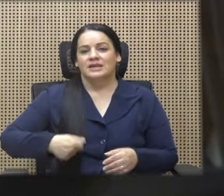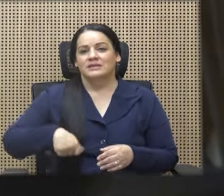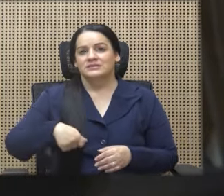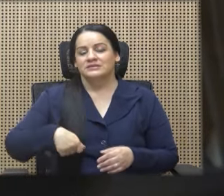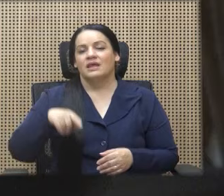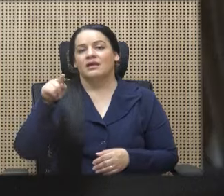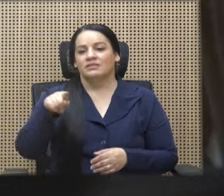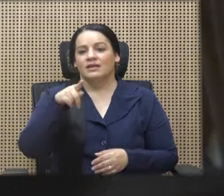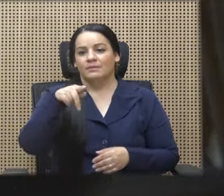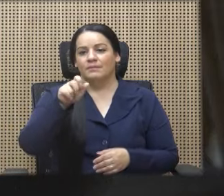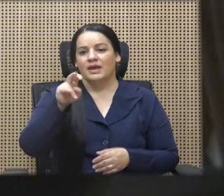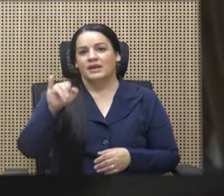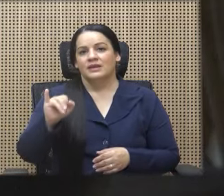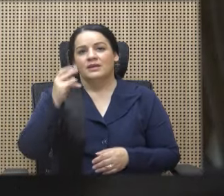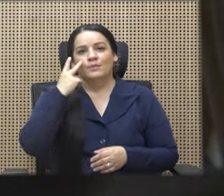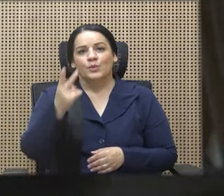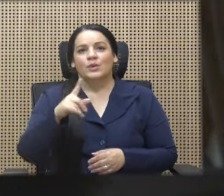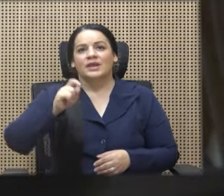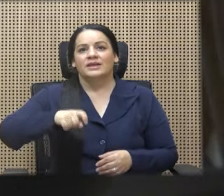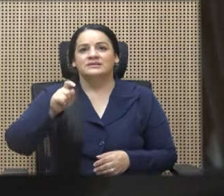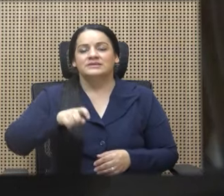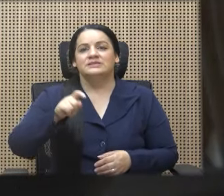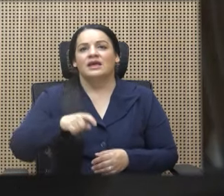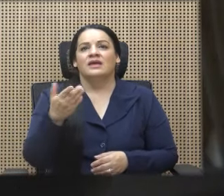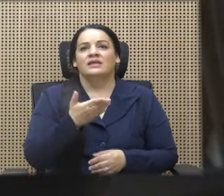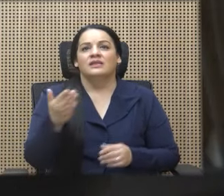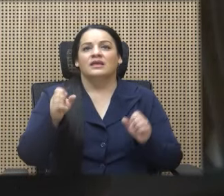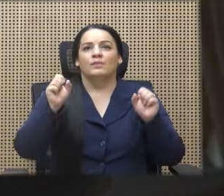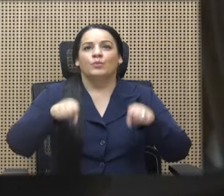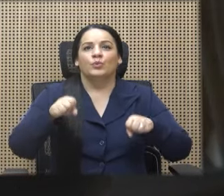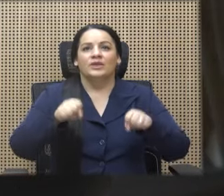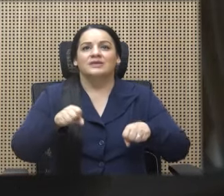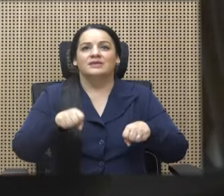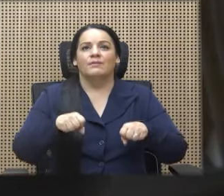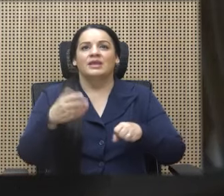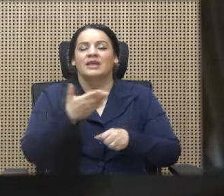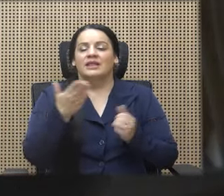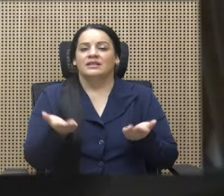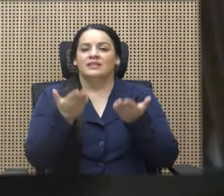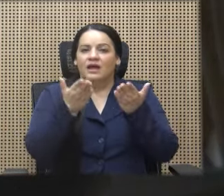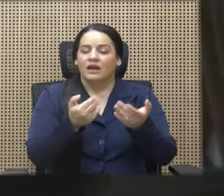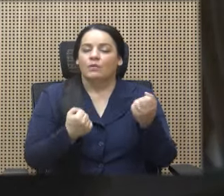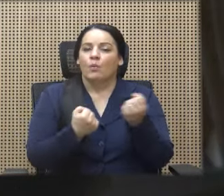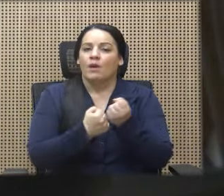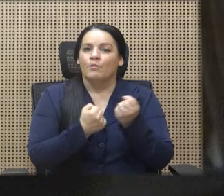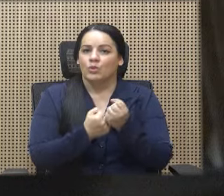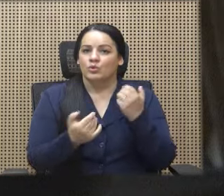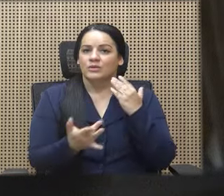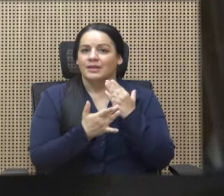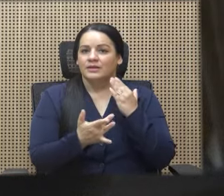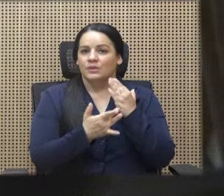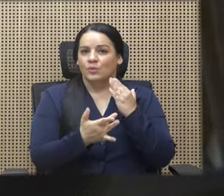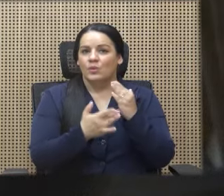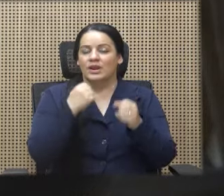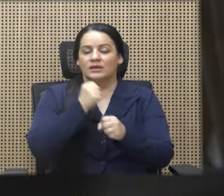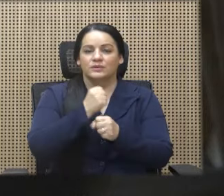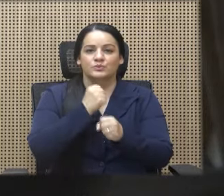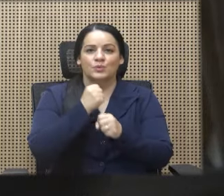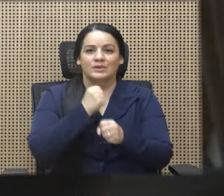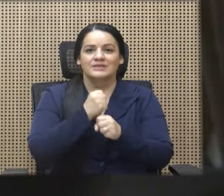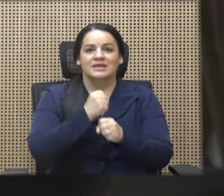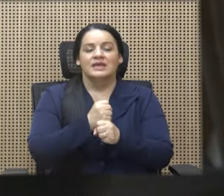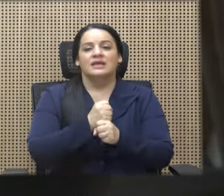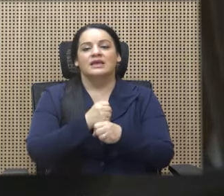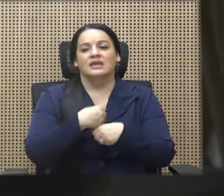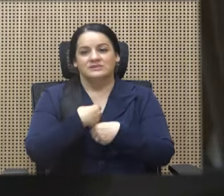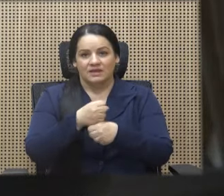PANI vio la necesidad de que pudiésemos digamos que darle apoyo técnico a las gestiones que se estaban dando.